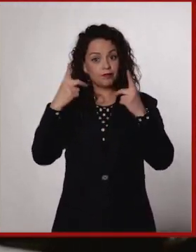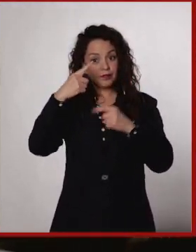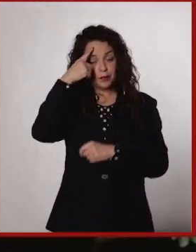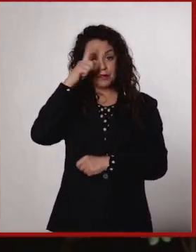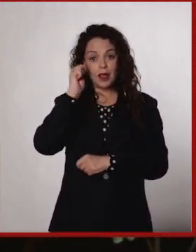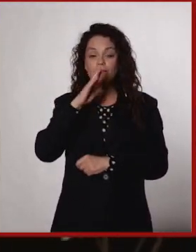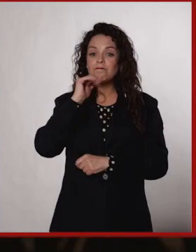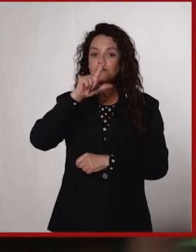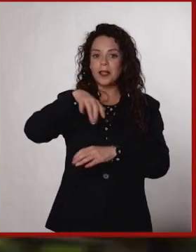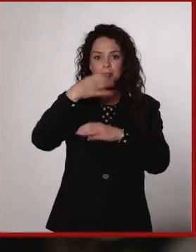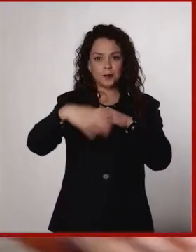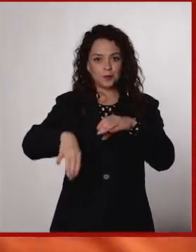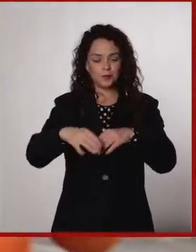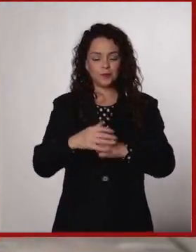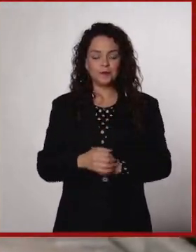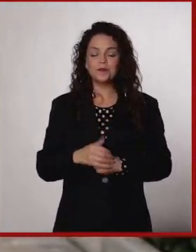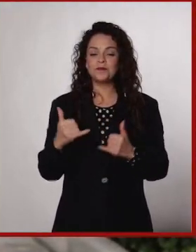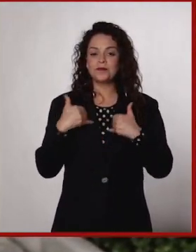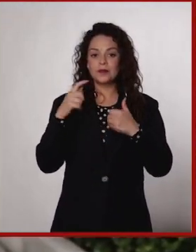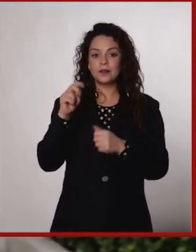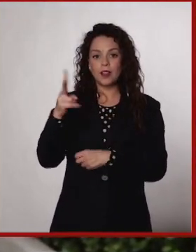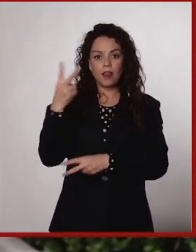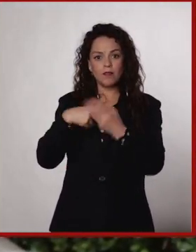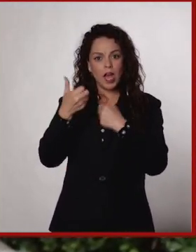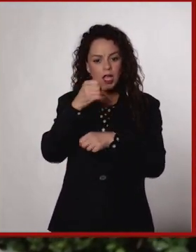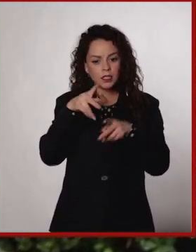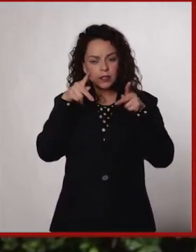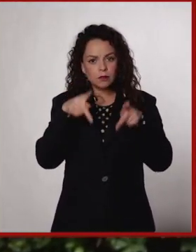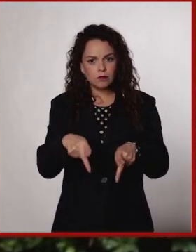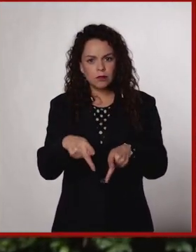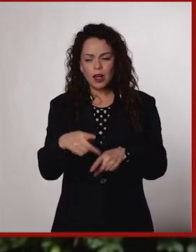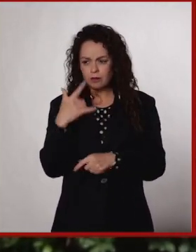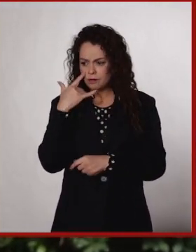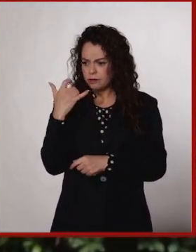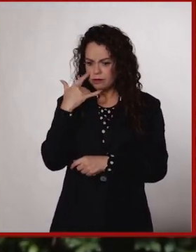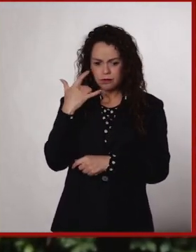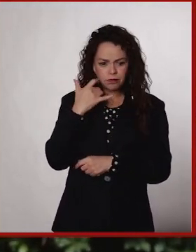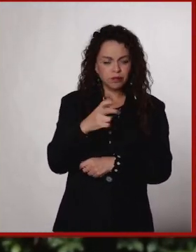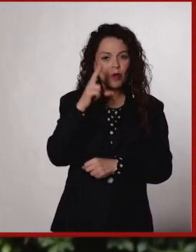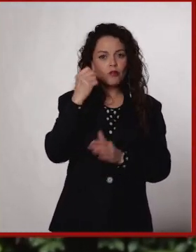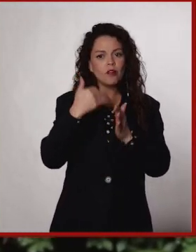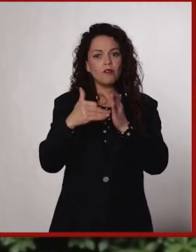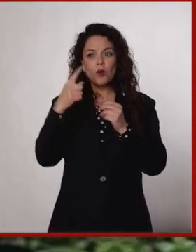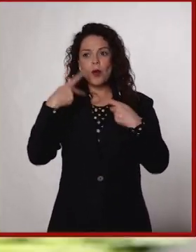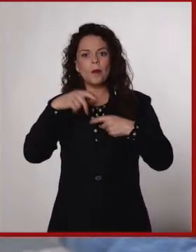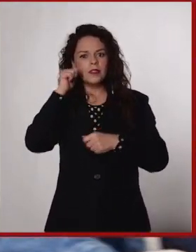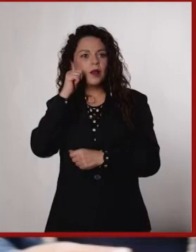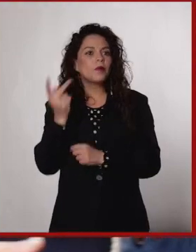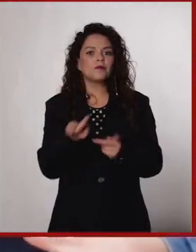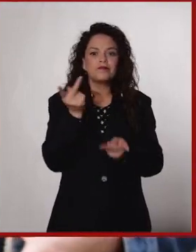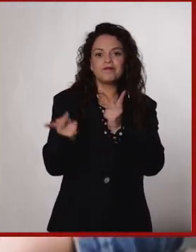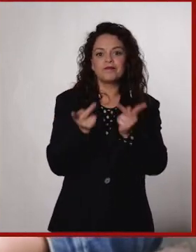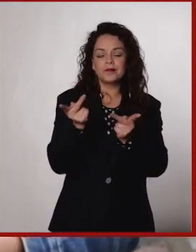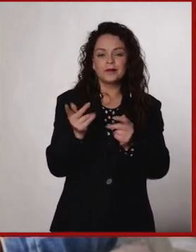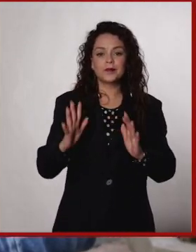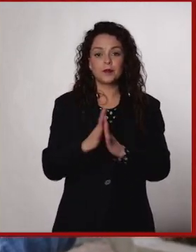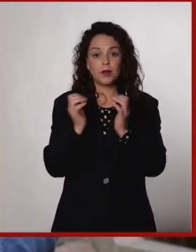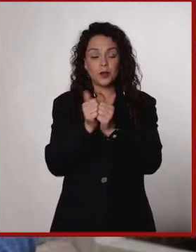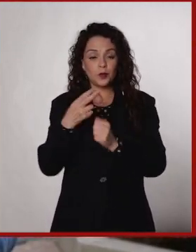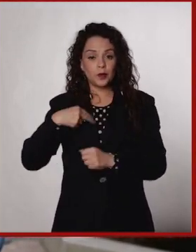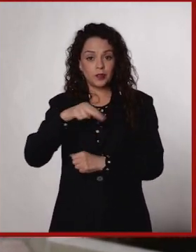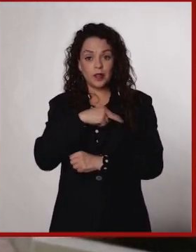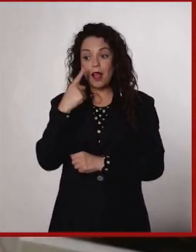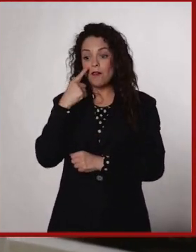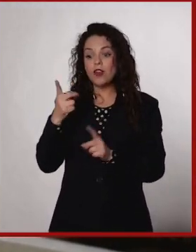cráneo para acabar con los males. Jóvenes en TV, así llegaron al Panteón. Curiosos, inquietos, no faltó el preguntón. Participa con